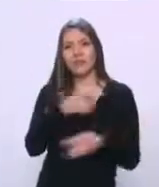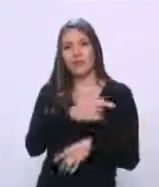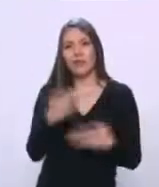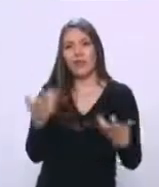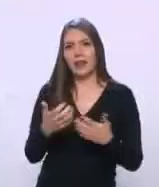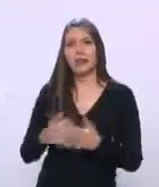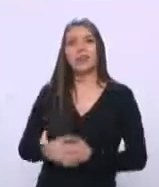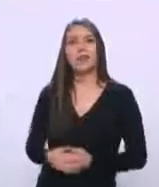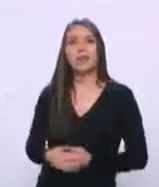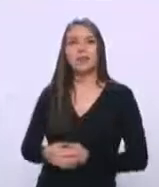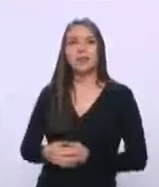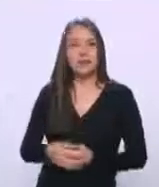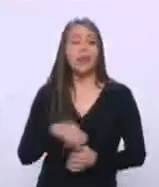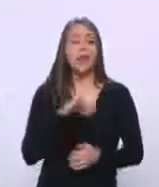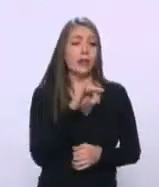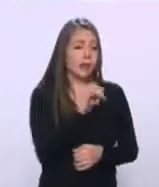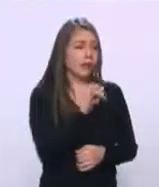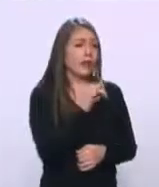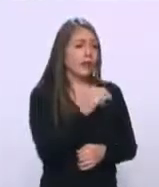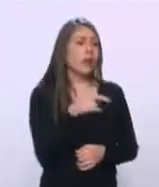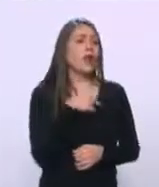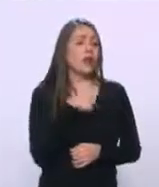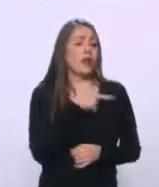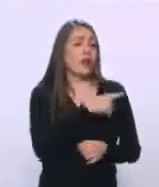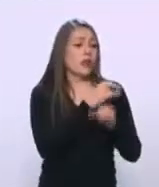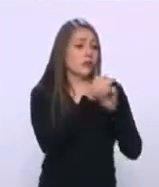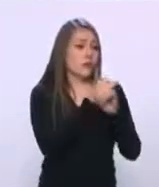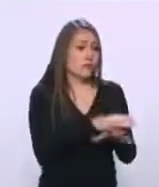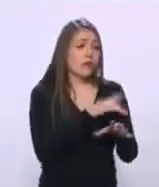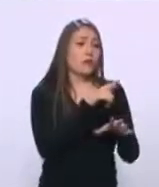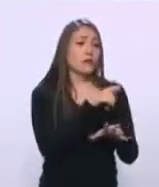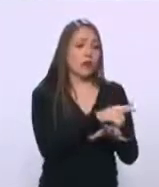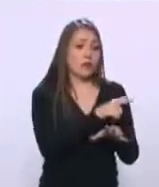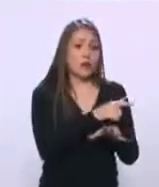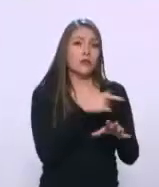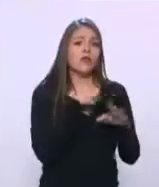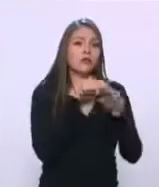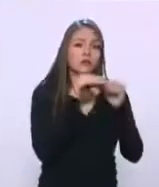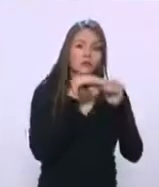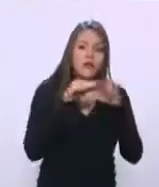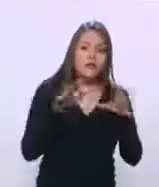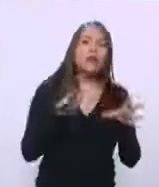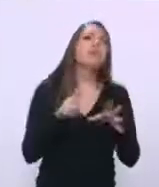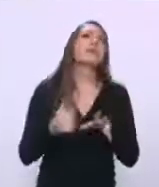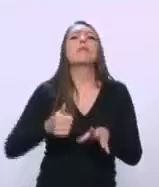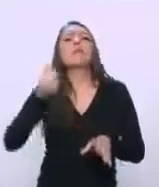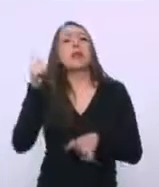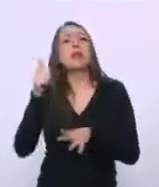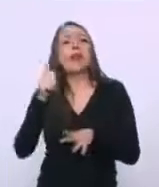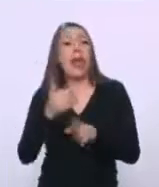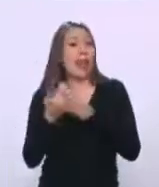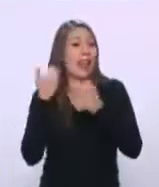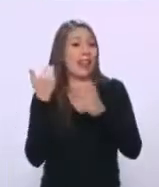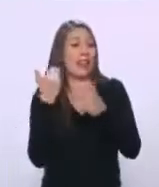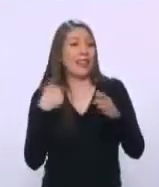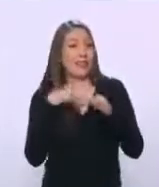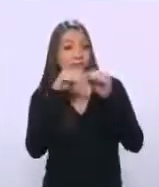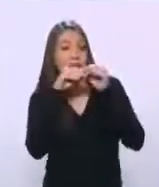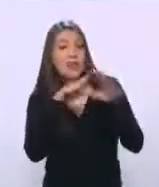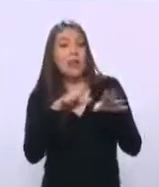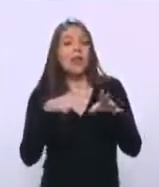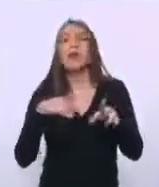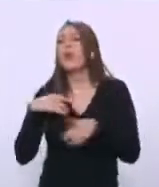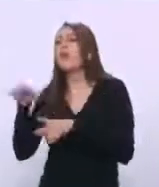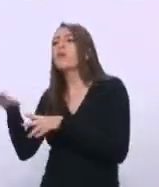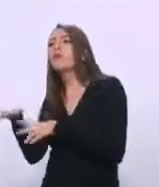publicé la información, buscamos antes a Aguilar Camino para confrontar la información antes de publicarla. Él no